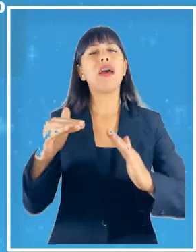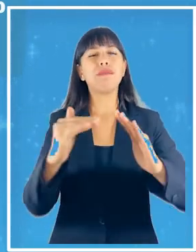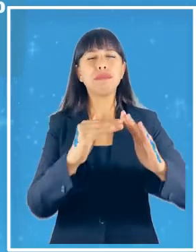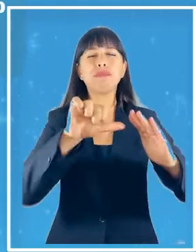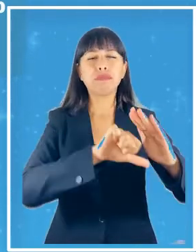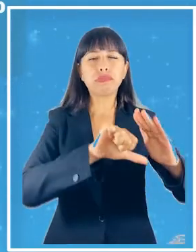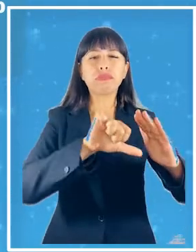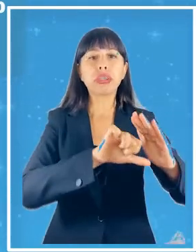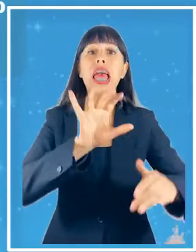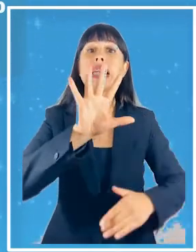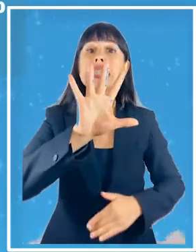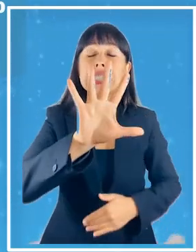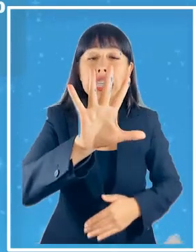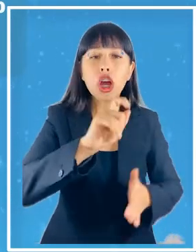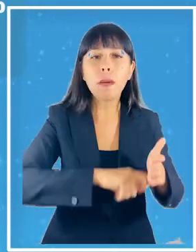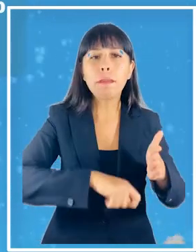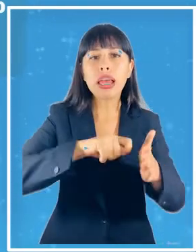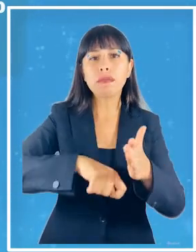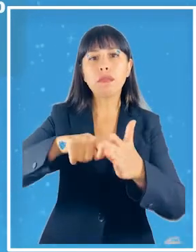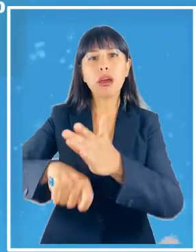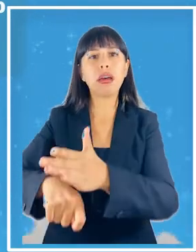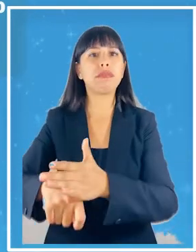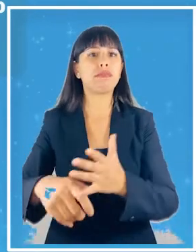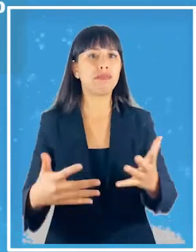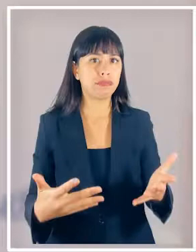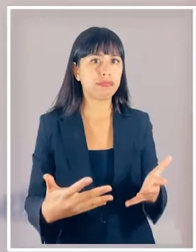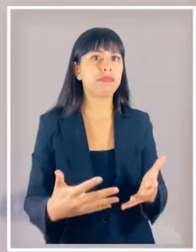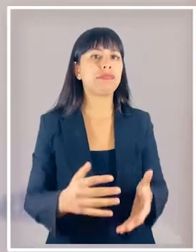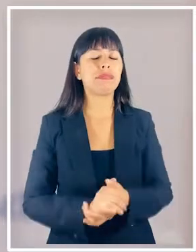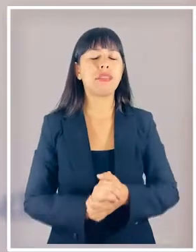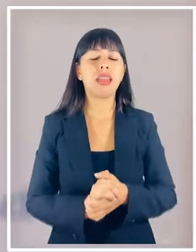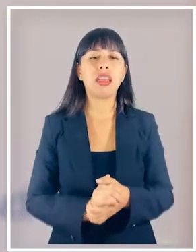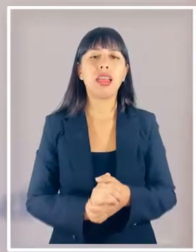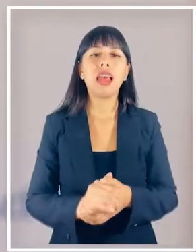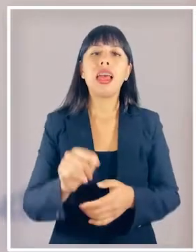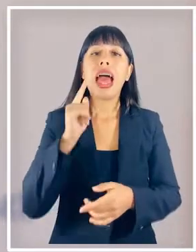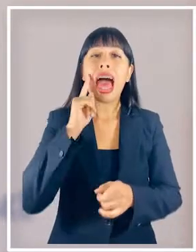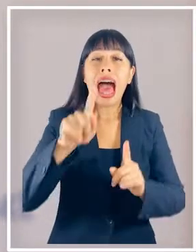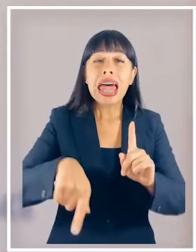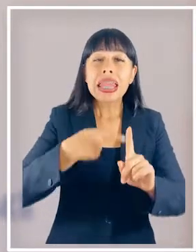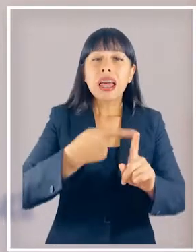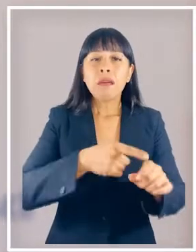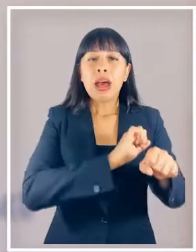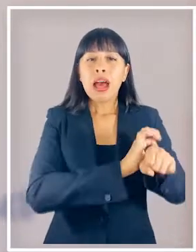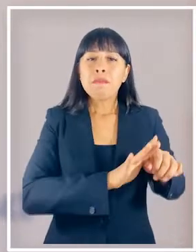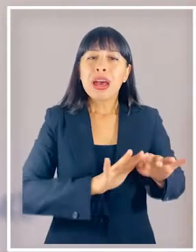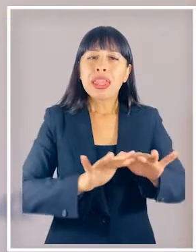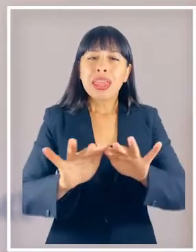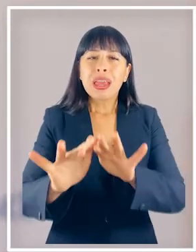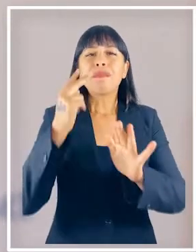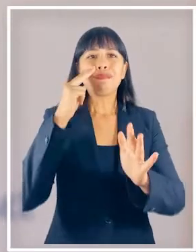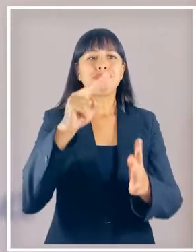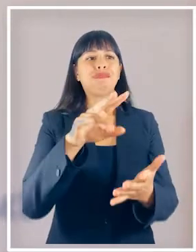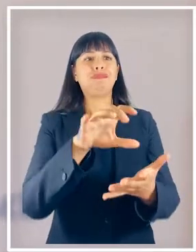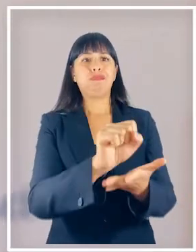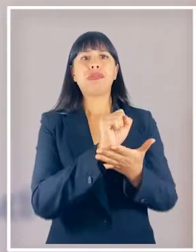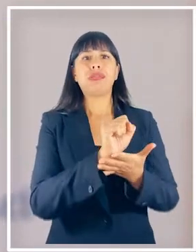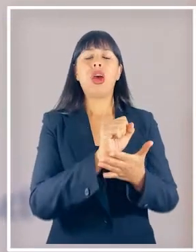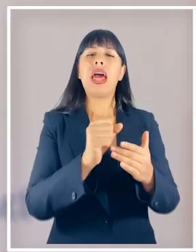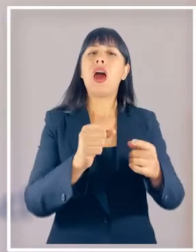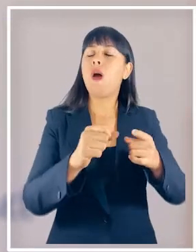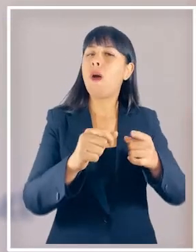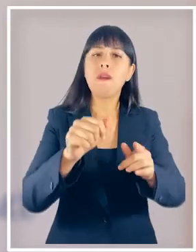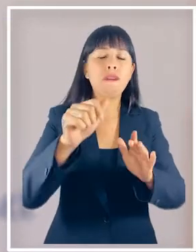lo tanto estuvieron más de 5 meses dentro de sus hogares sumado al anterior la pandemia dejó al descubierto la brecha